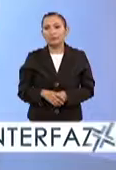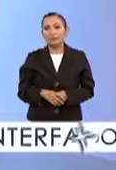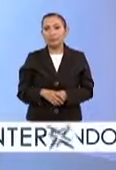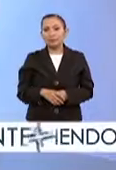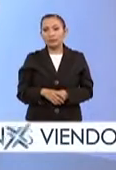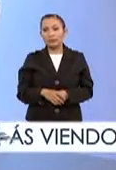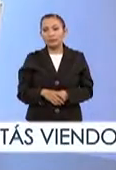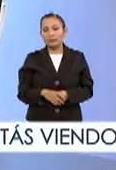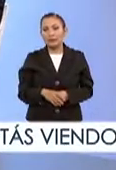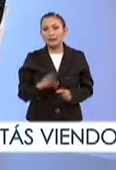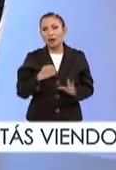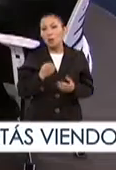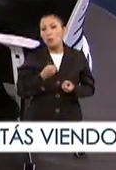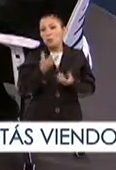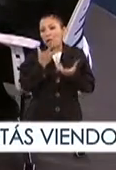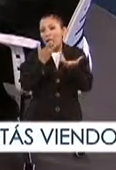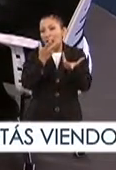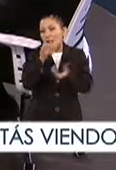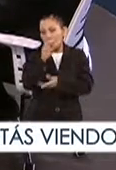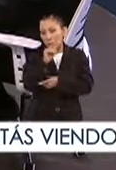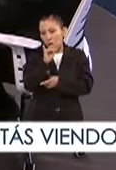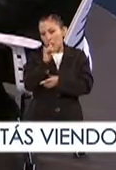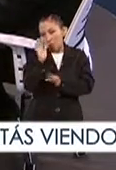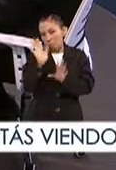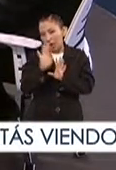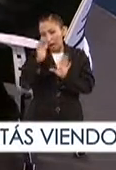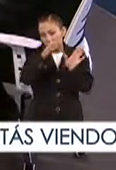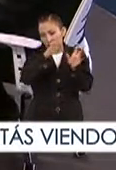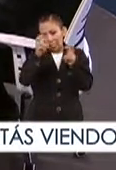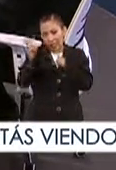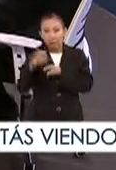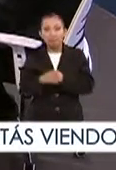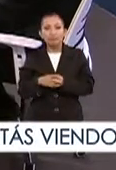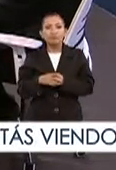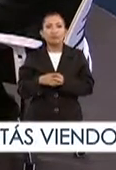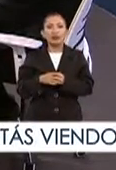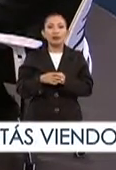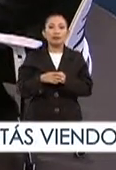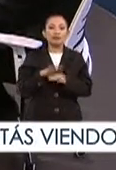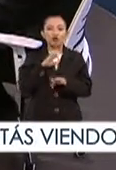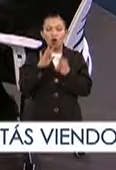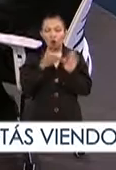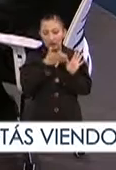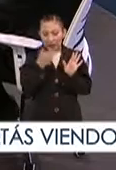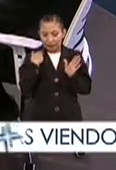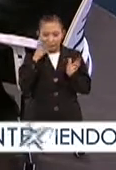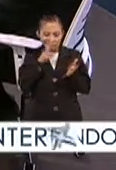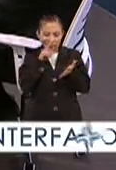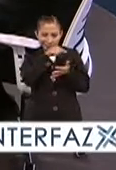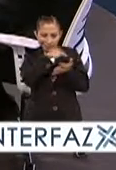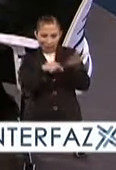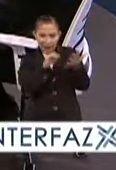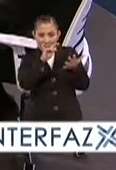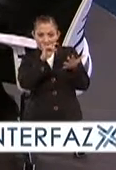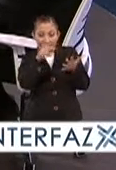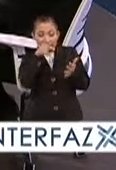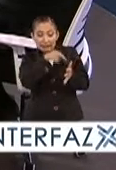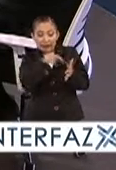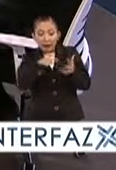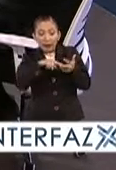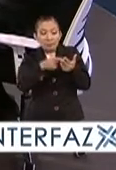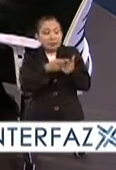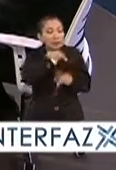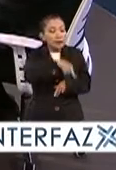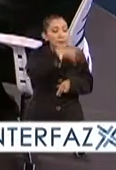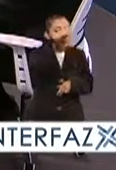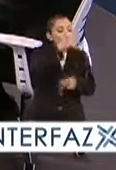Hasta poéticamente organizaron los módulos. Además, todos estos ingredientes que yo les acabo de mencionar tienen centro de origen